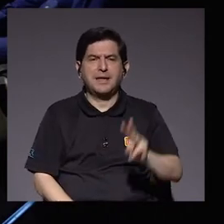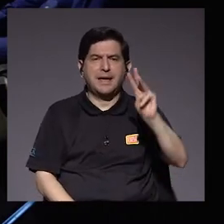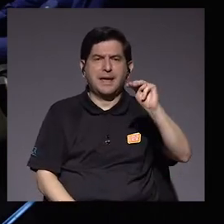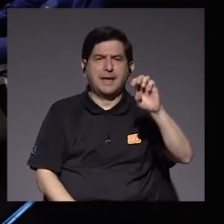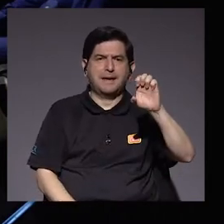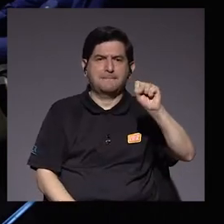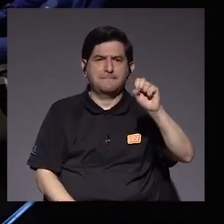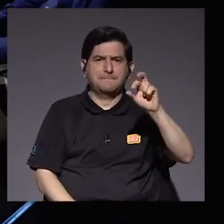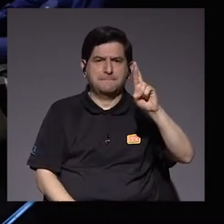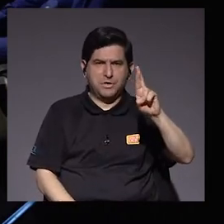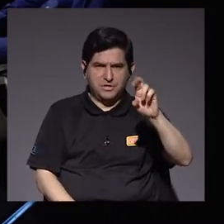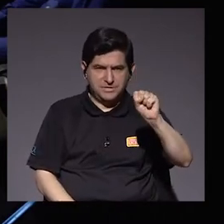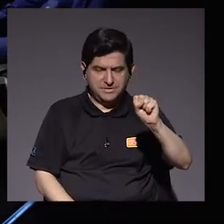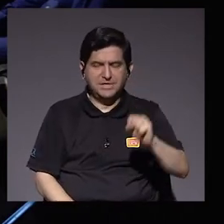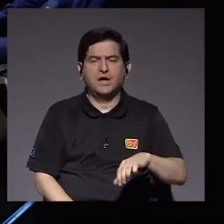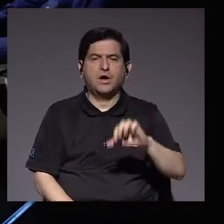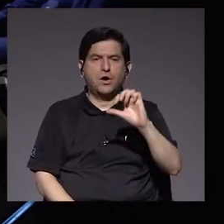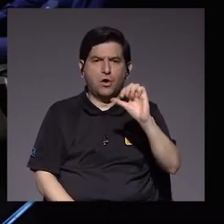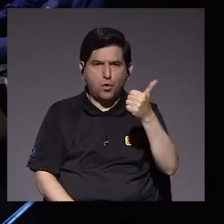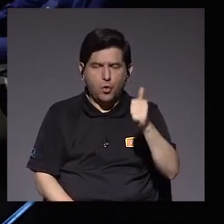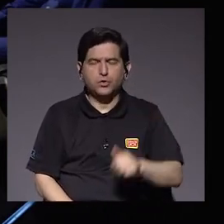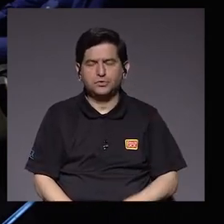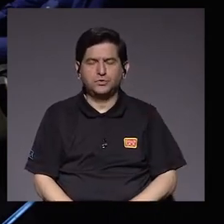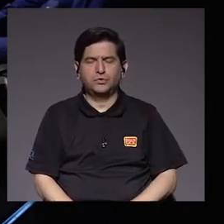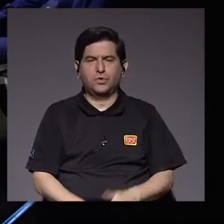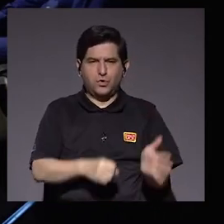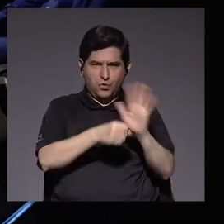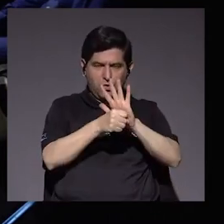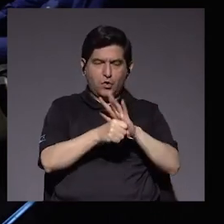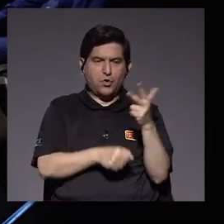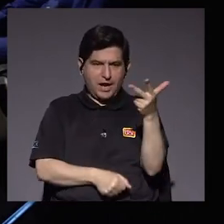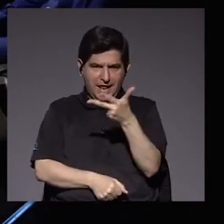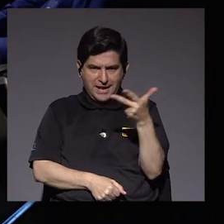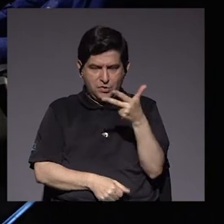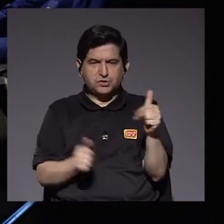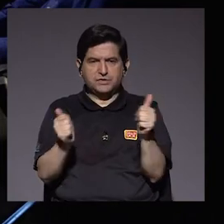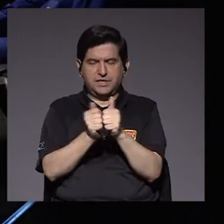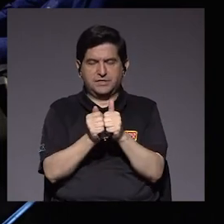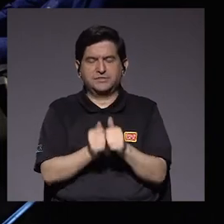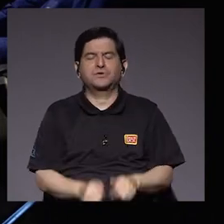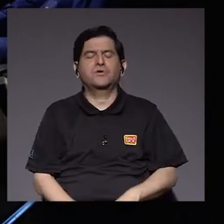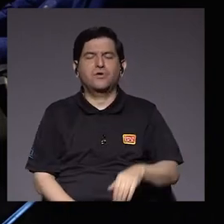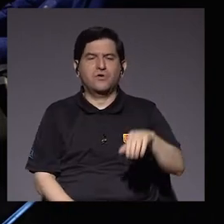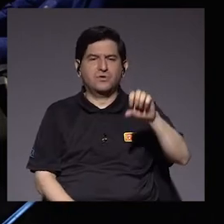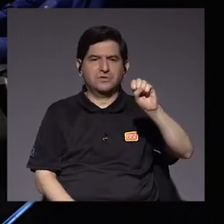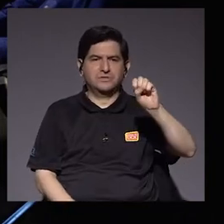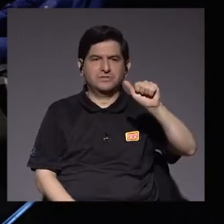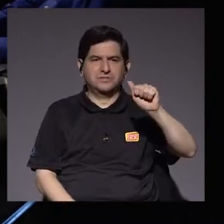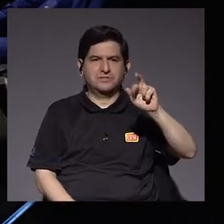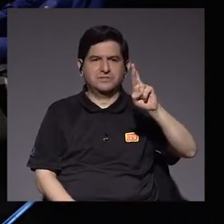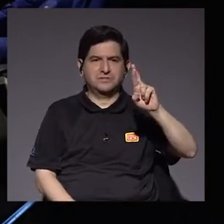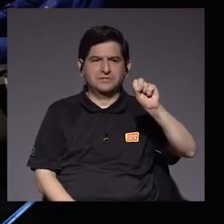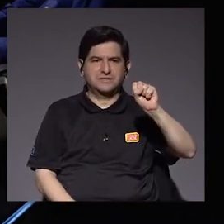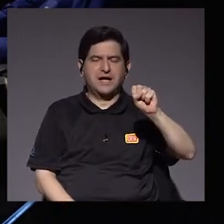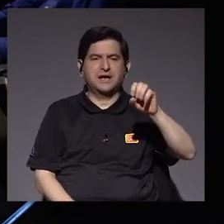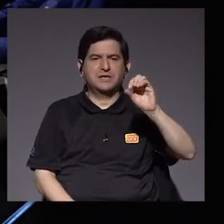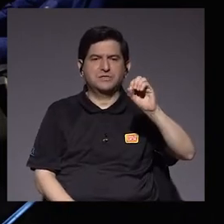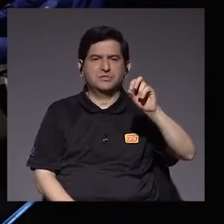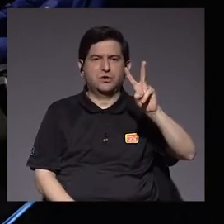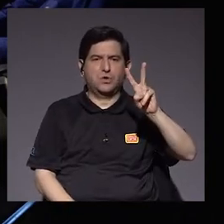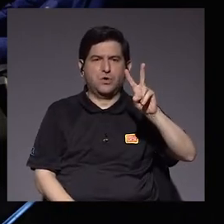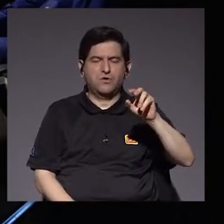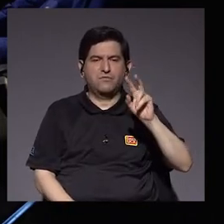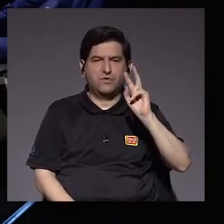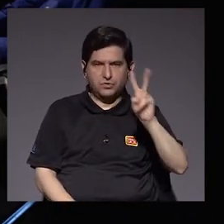el MERS, que fue otro coronavirus, los tres junto con el SARS-CoV-2, coronavirus que causan